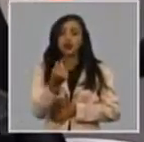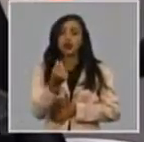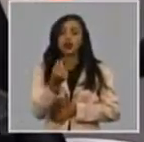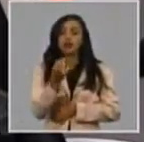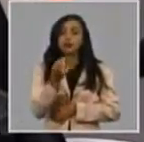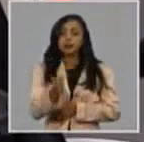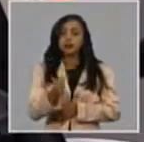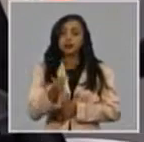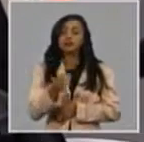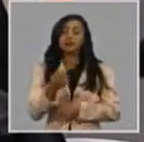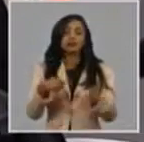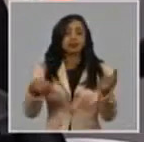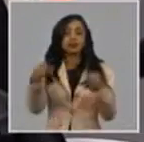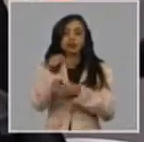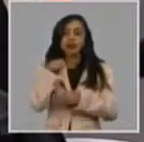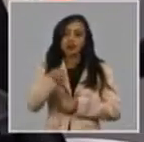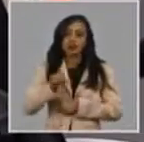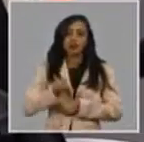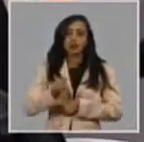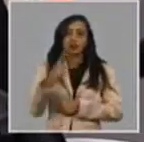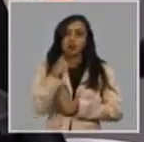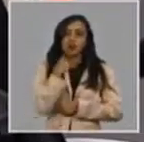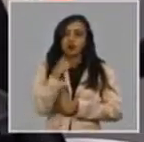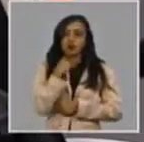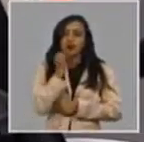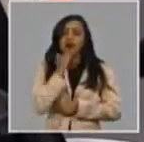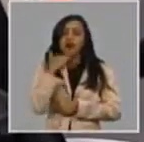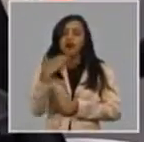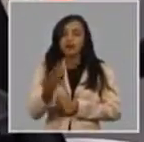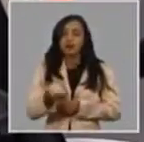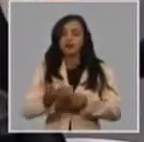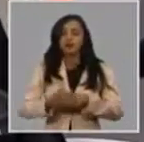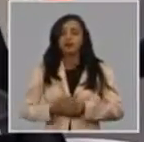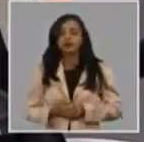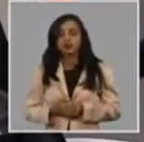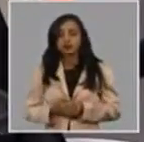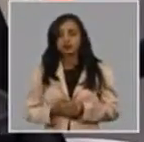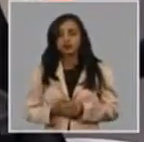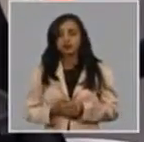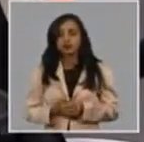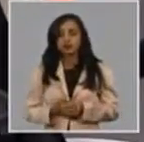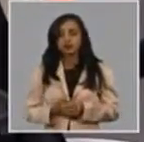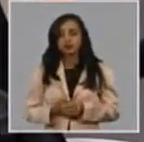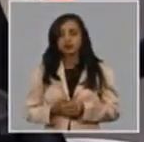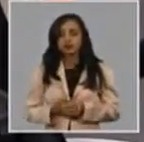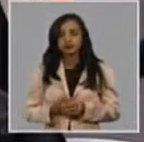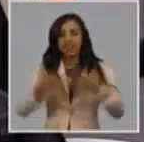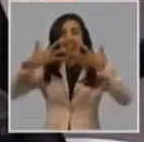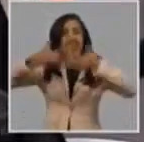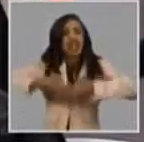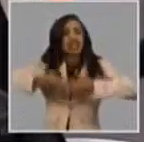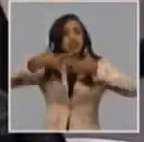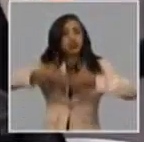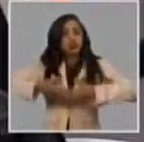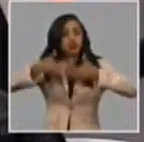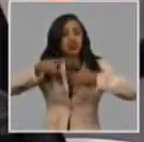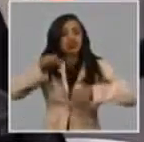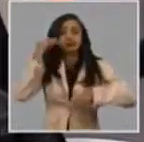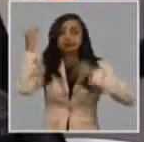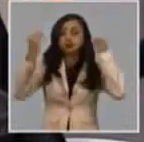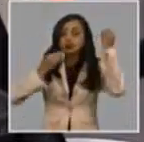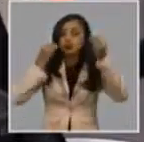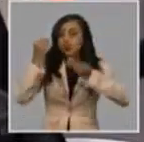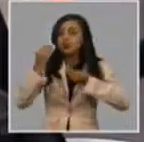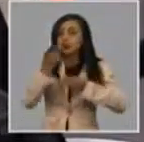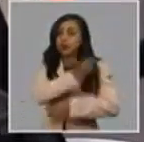en el último año. Adicionalmente a esto, la industria, que es una de las preocupaciones de la población, de conjunto con las cadenas